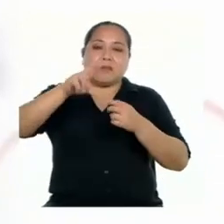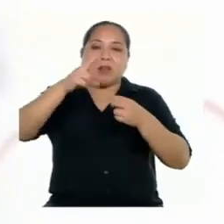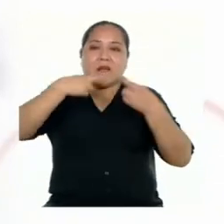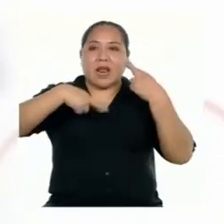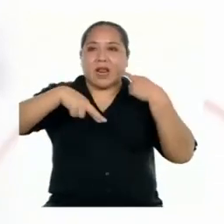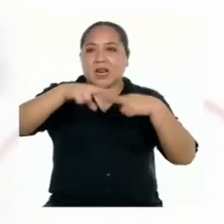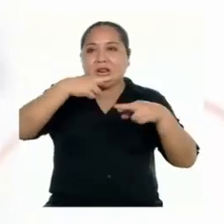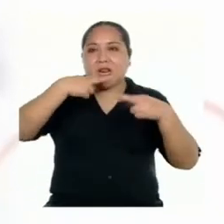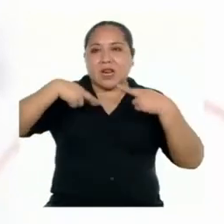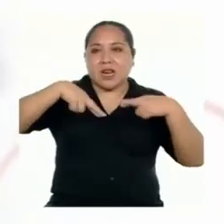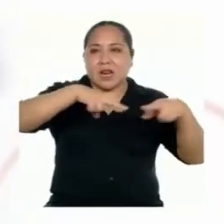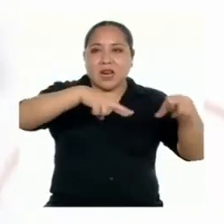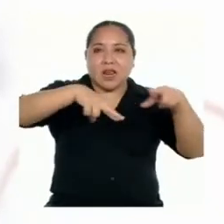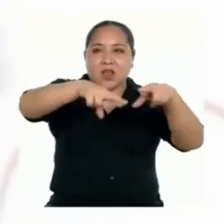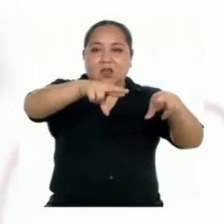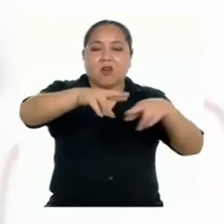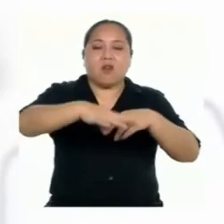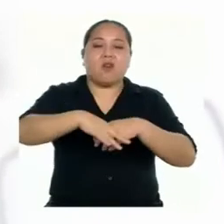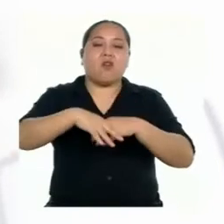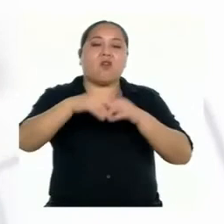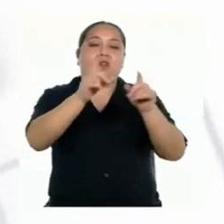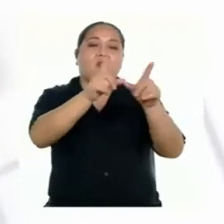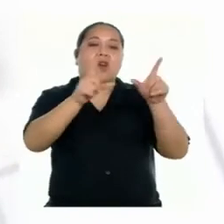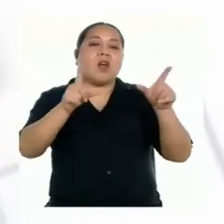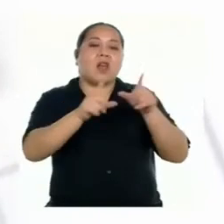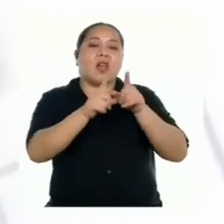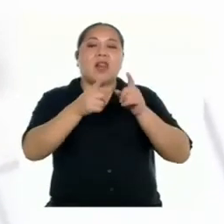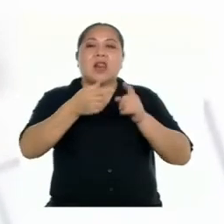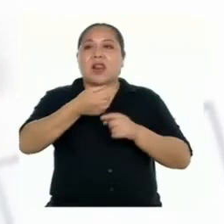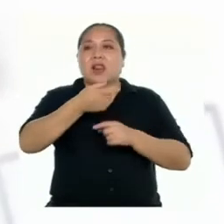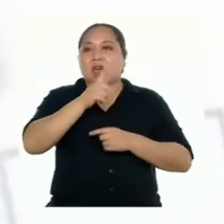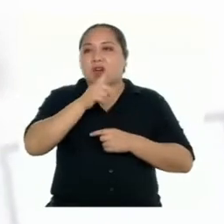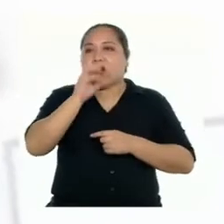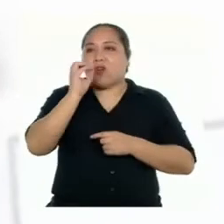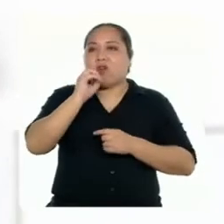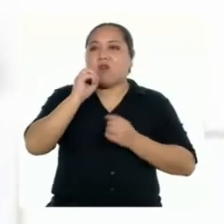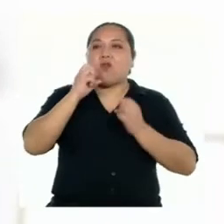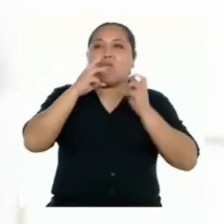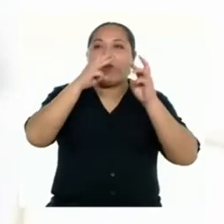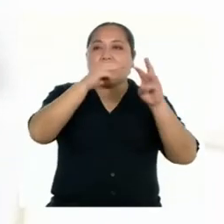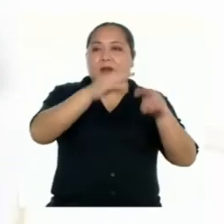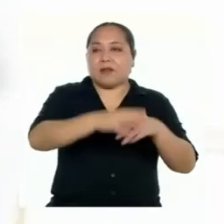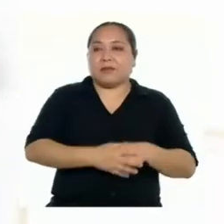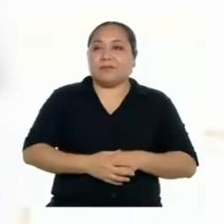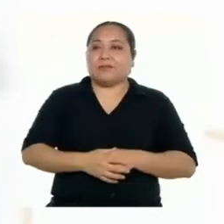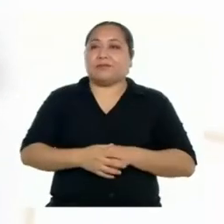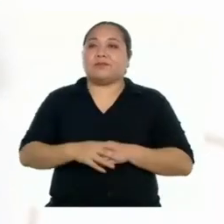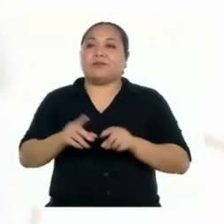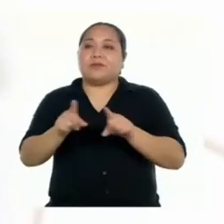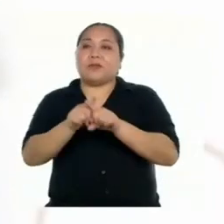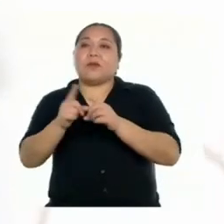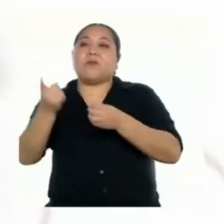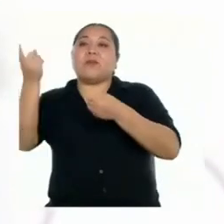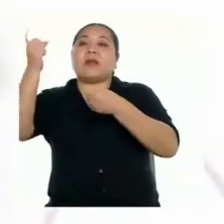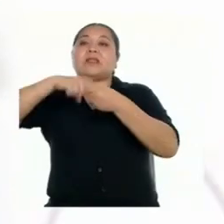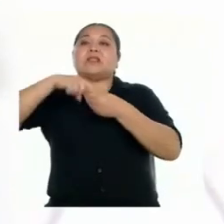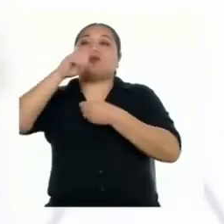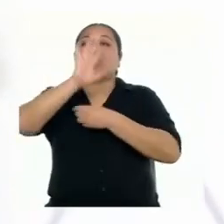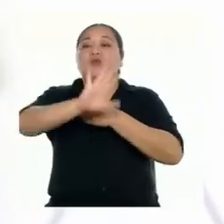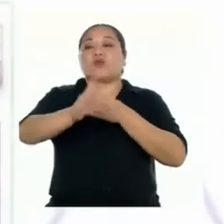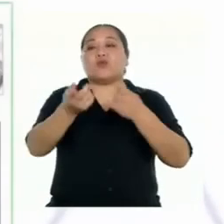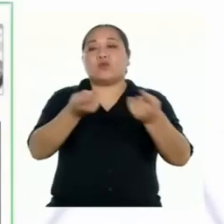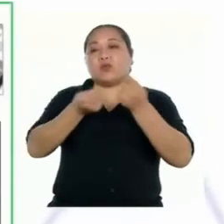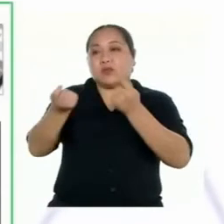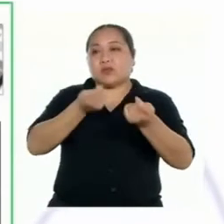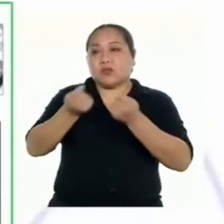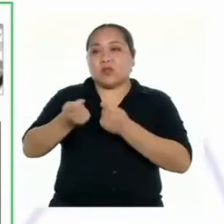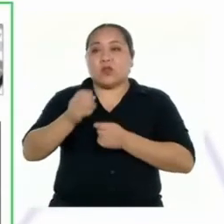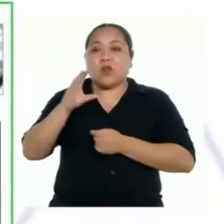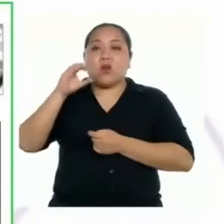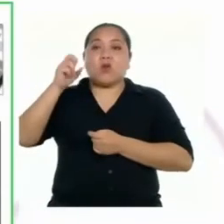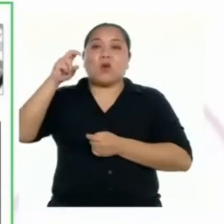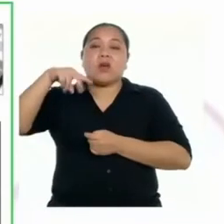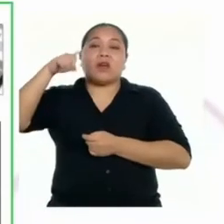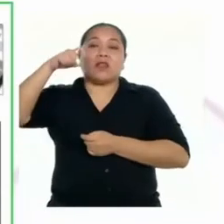También hemos agregado una frase, Participa de su gestión, las cuencas nos necesitan. En la parte central